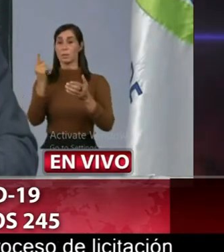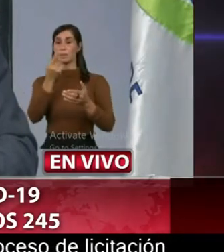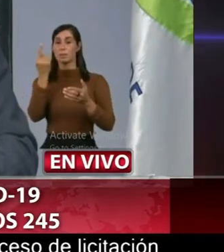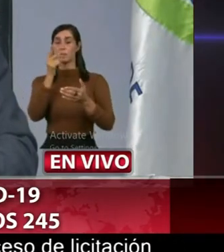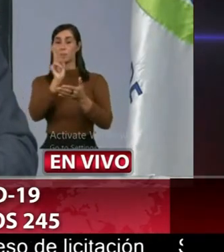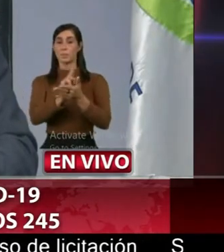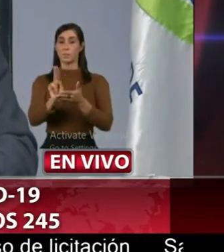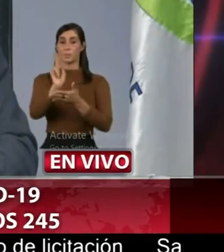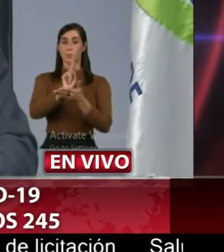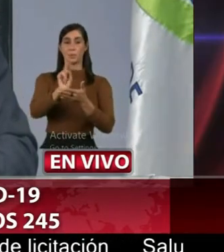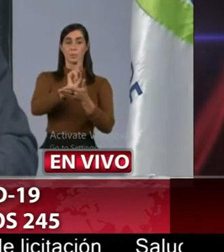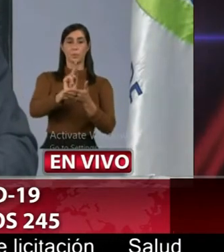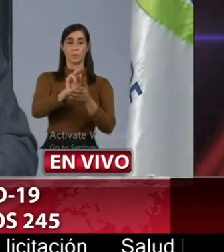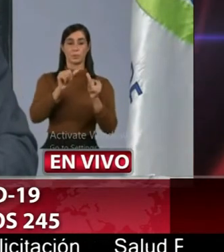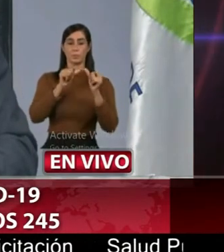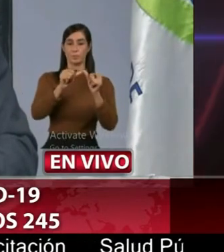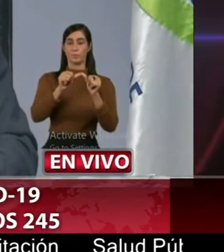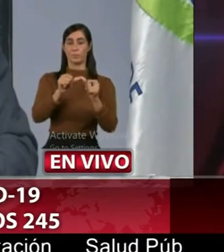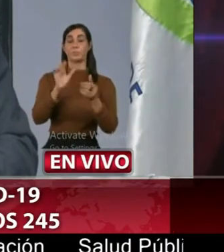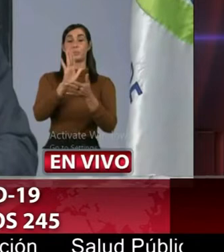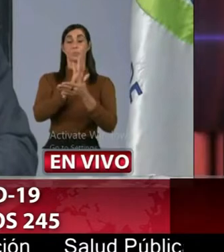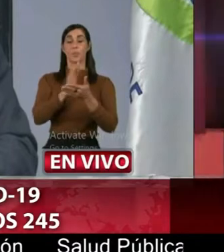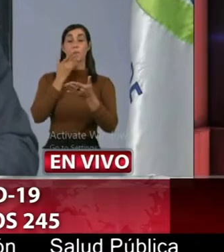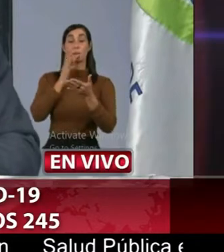dentro de los hogares usando